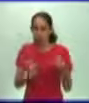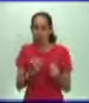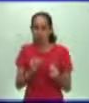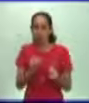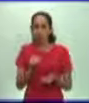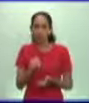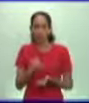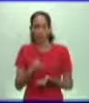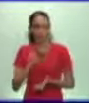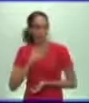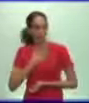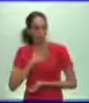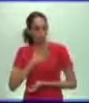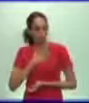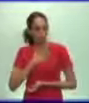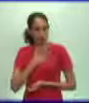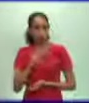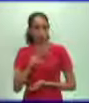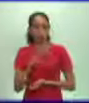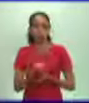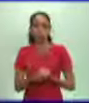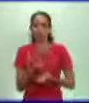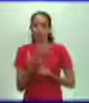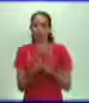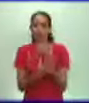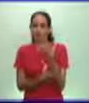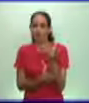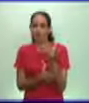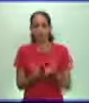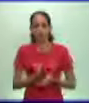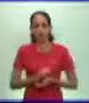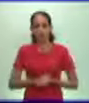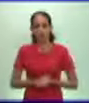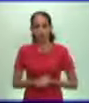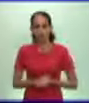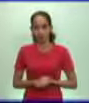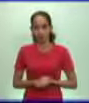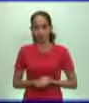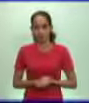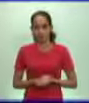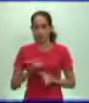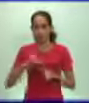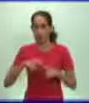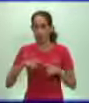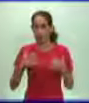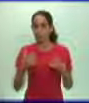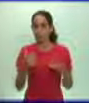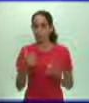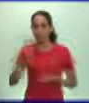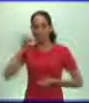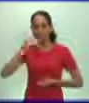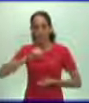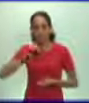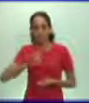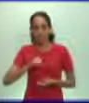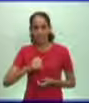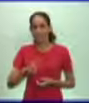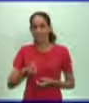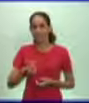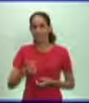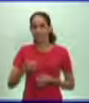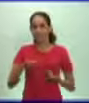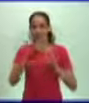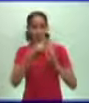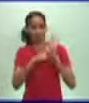cimientos propios de la Iglesia en su surgimiento. Pero es importante porque esta reforma no se quedó solo en el plano de la Iglesia.